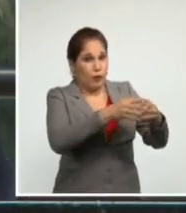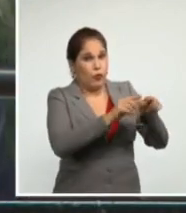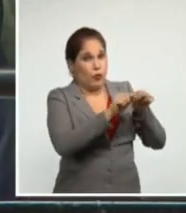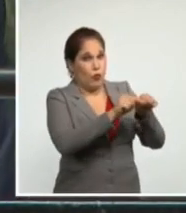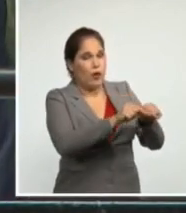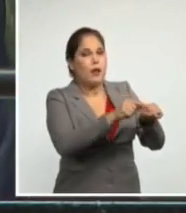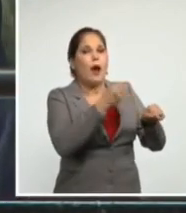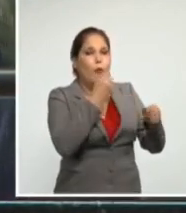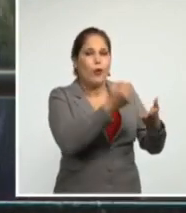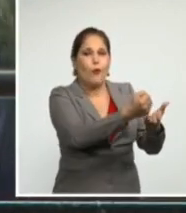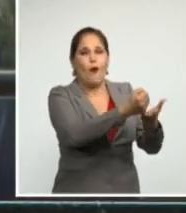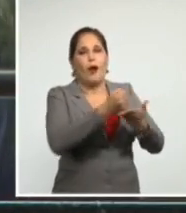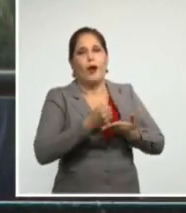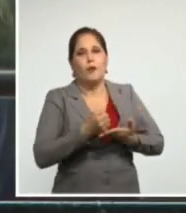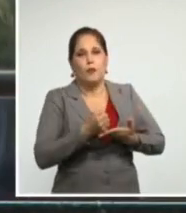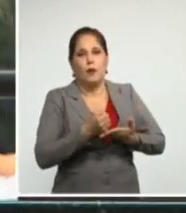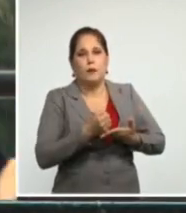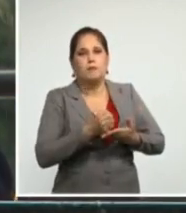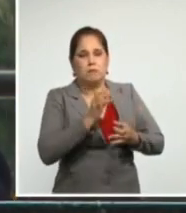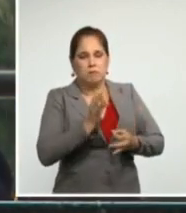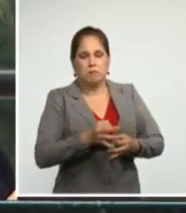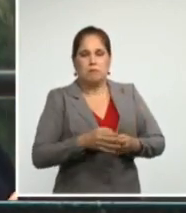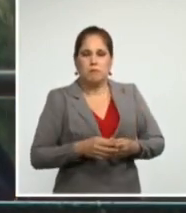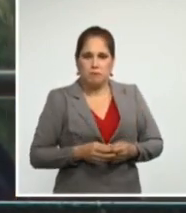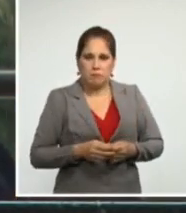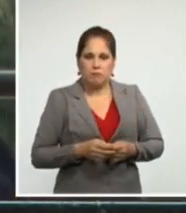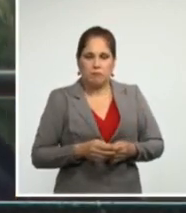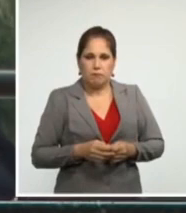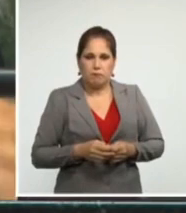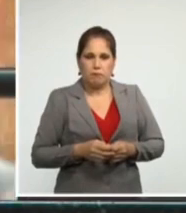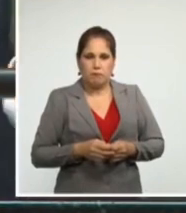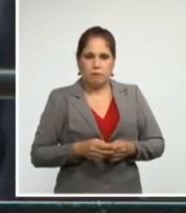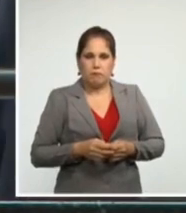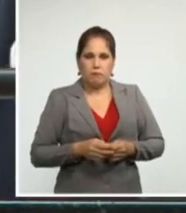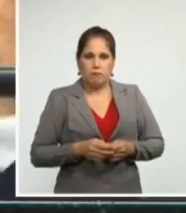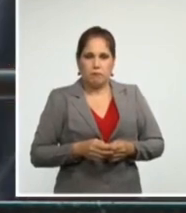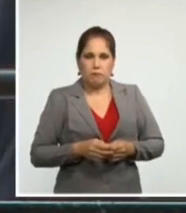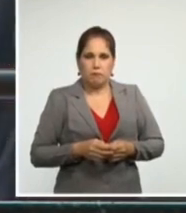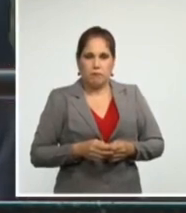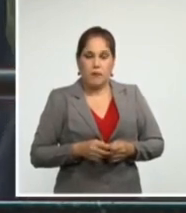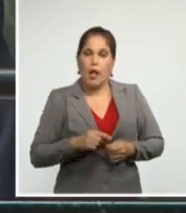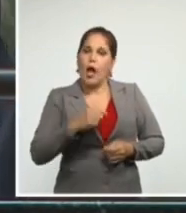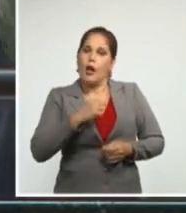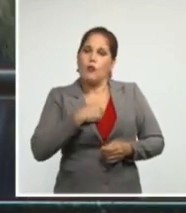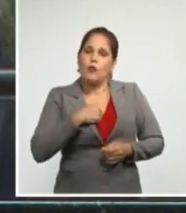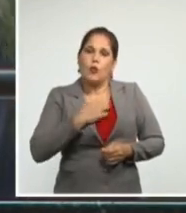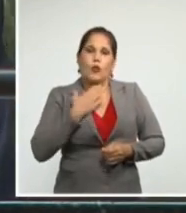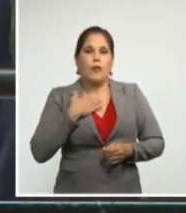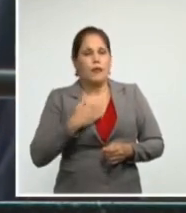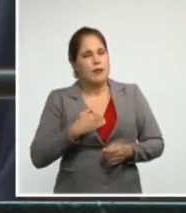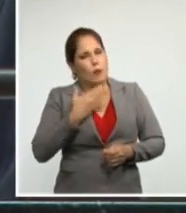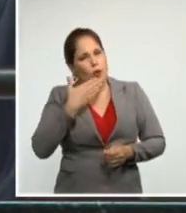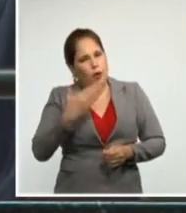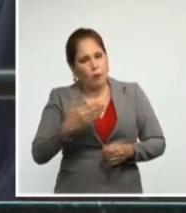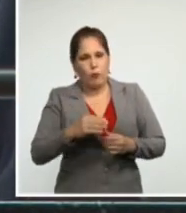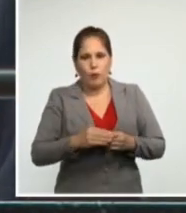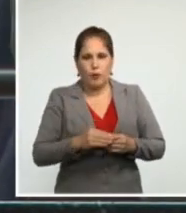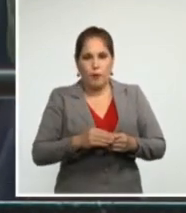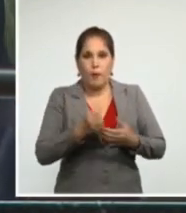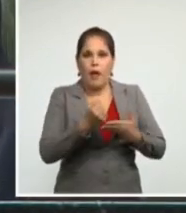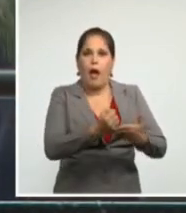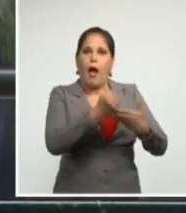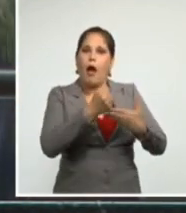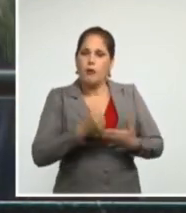llegar desde este país. Nos alienta contar con el respaldo